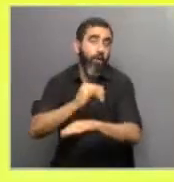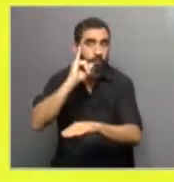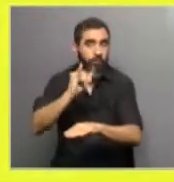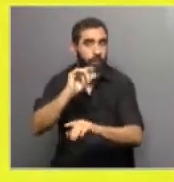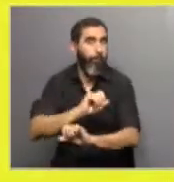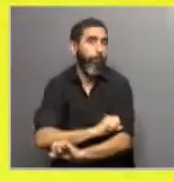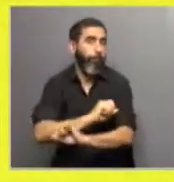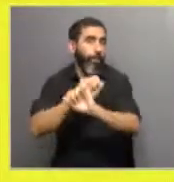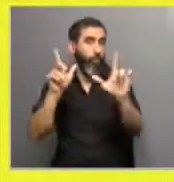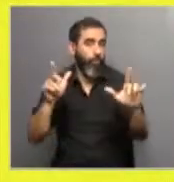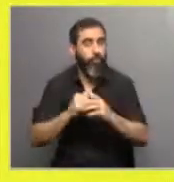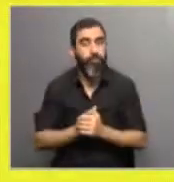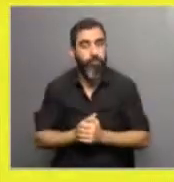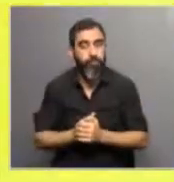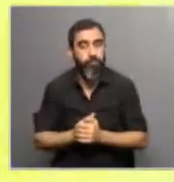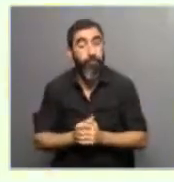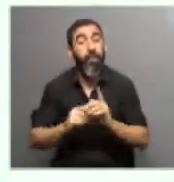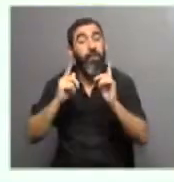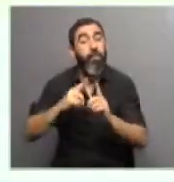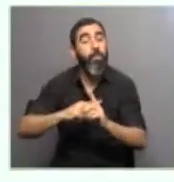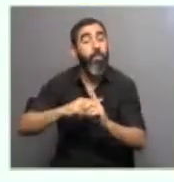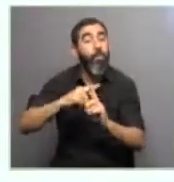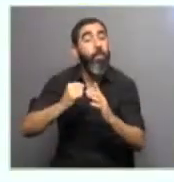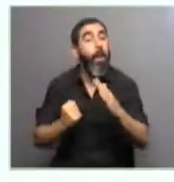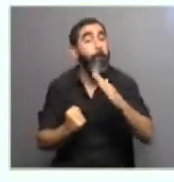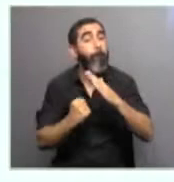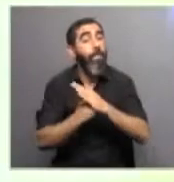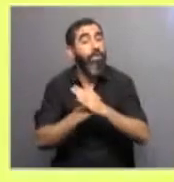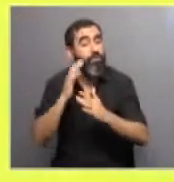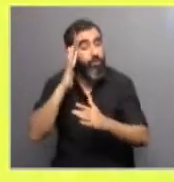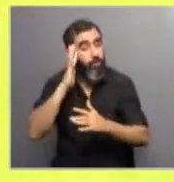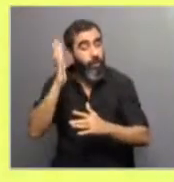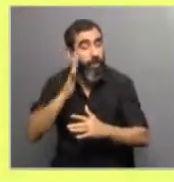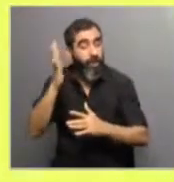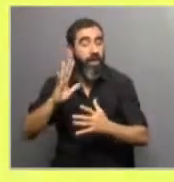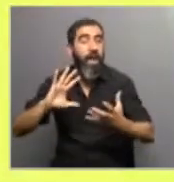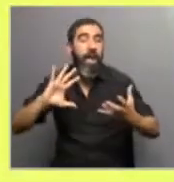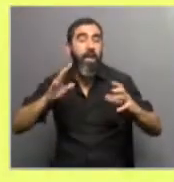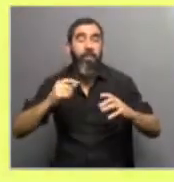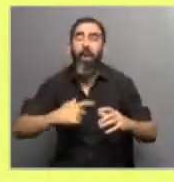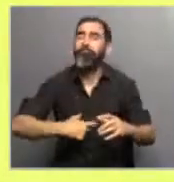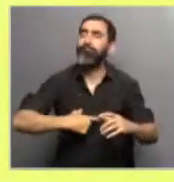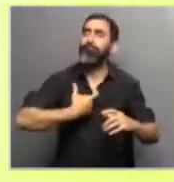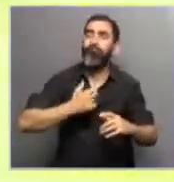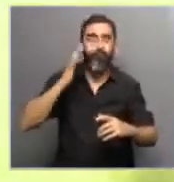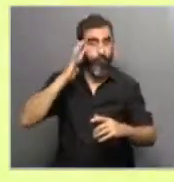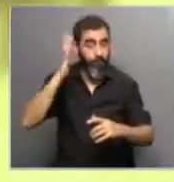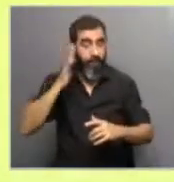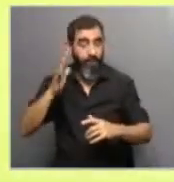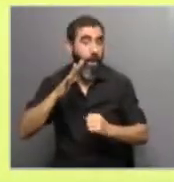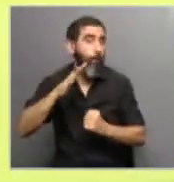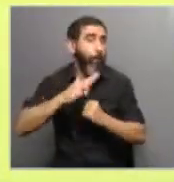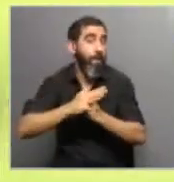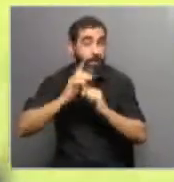atrás. Y por otro lado, las temperaturas máximas, que uno puede pensar, bueno, voy a estar en un clima más cálido, uno esperaría que las temperaturas